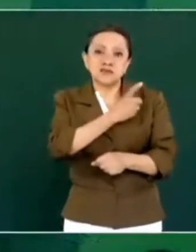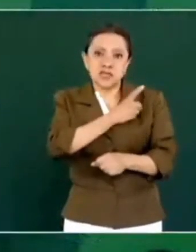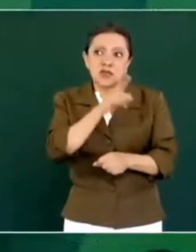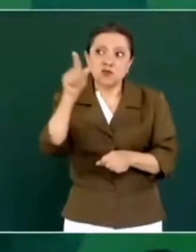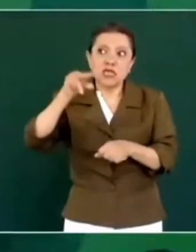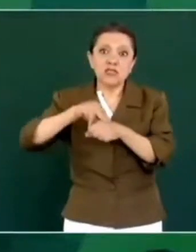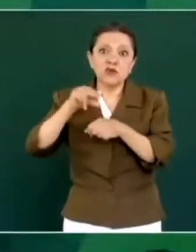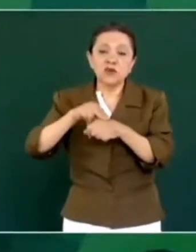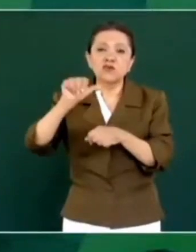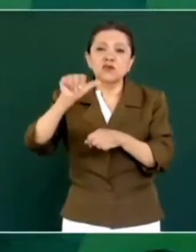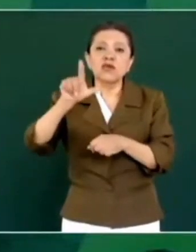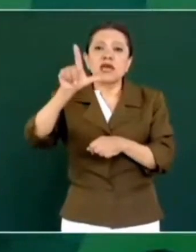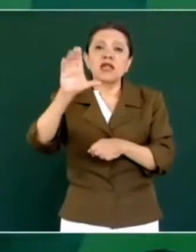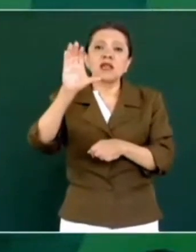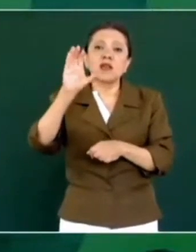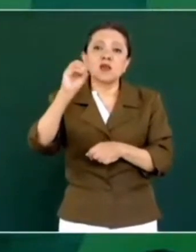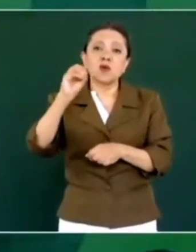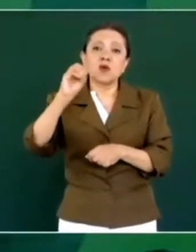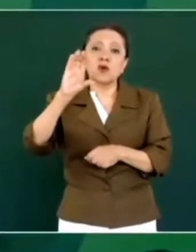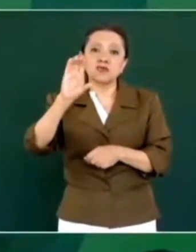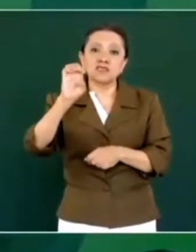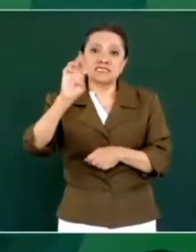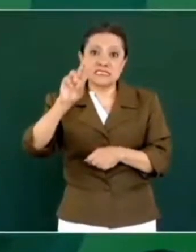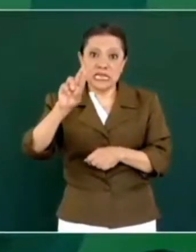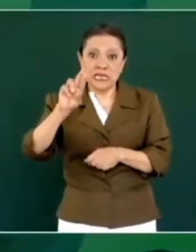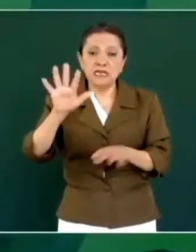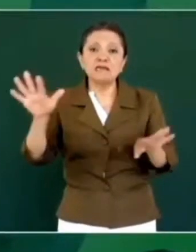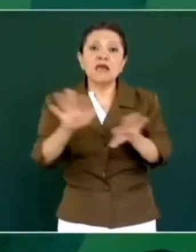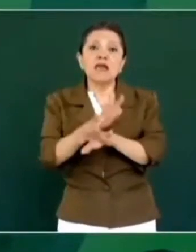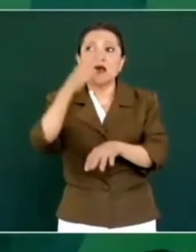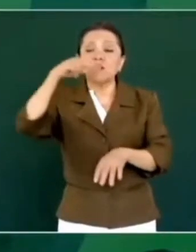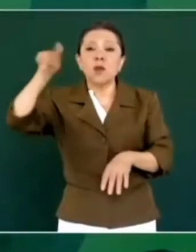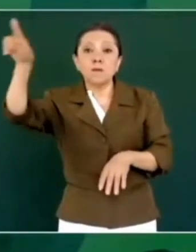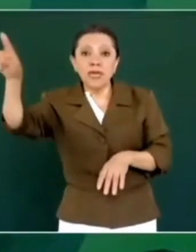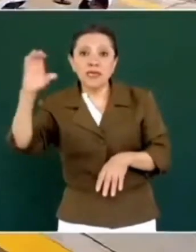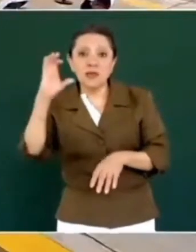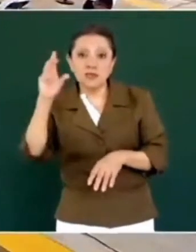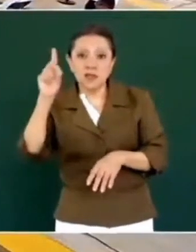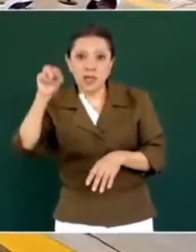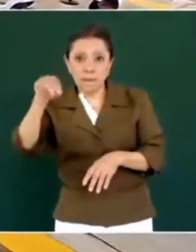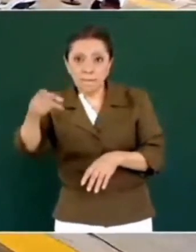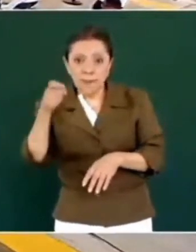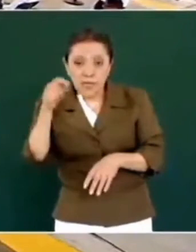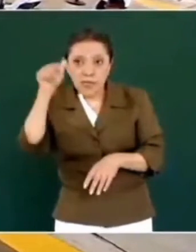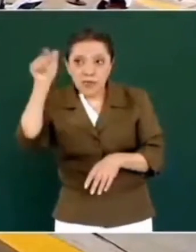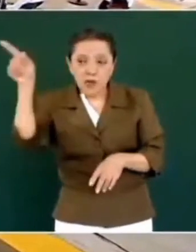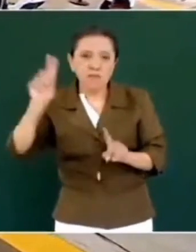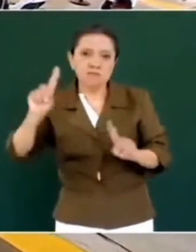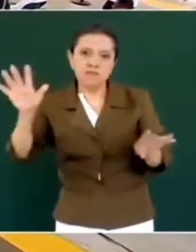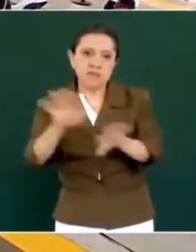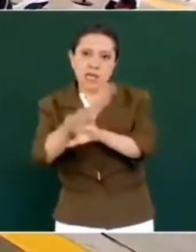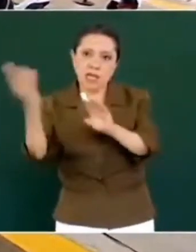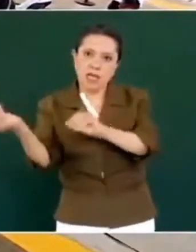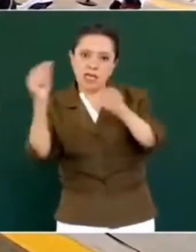Alcocer, aquí en Acapulco. Como parte de la descentralización. Porque